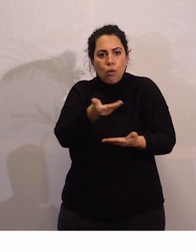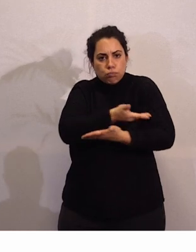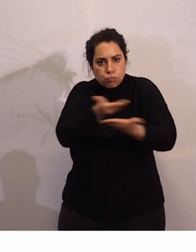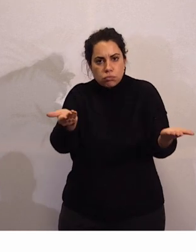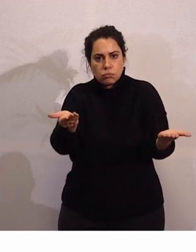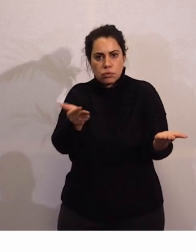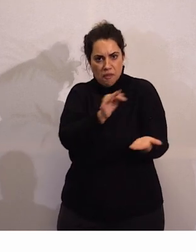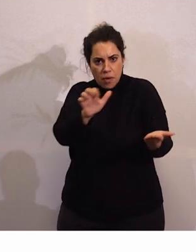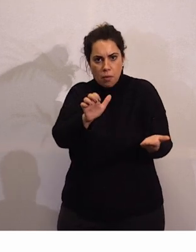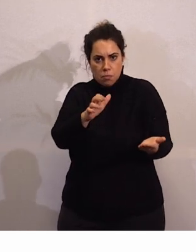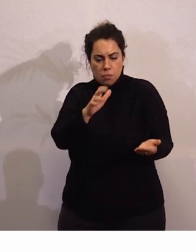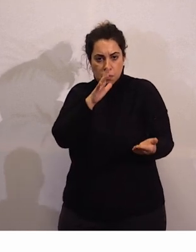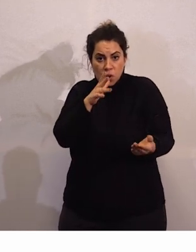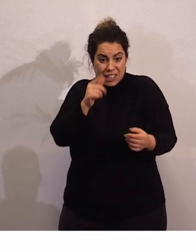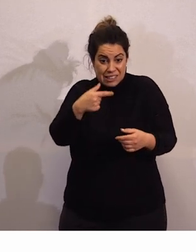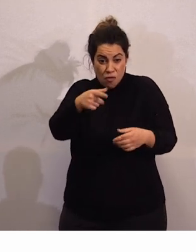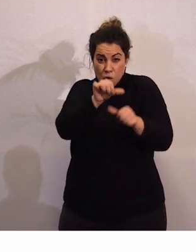que podemos acompañarlas.